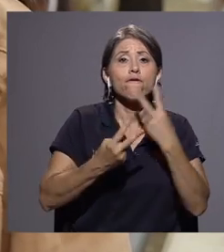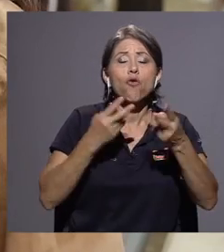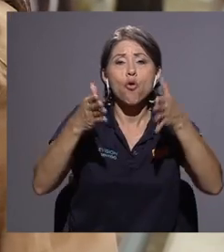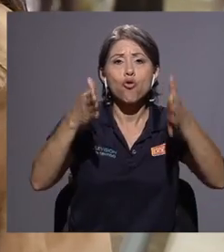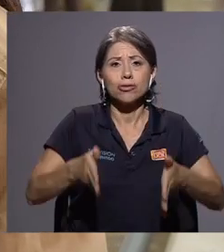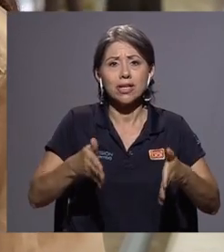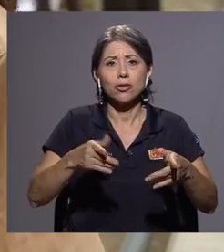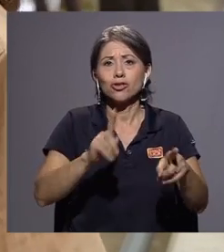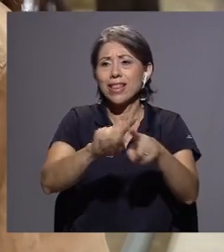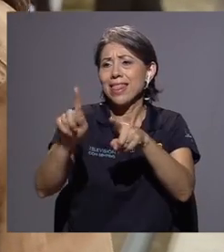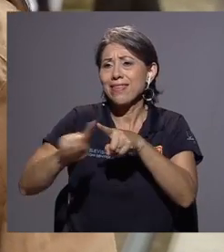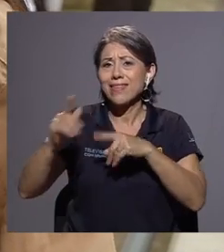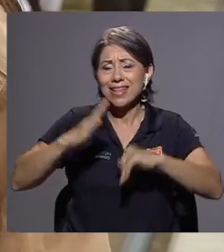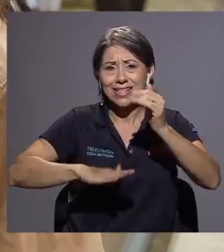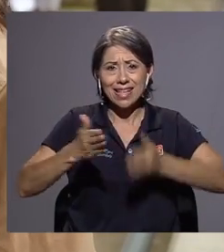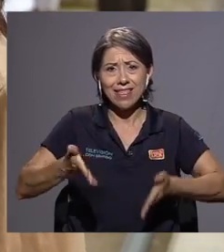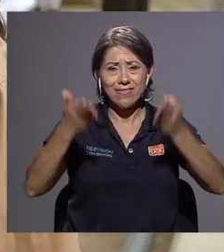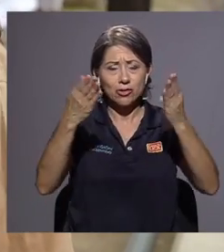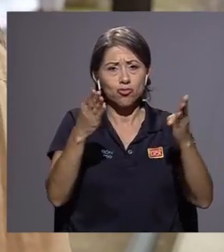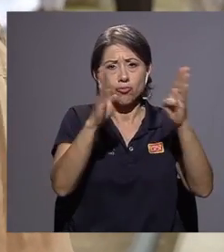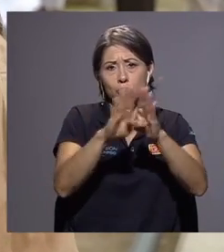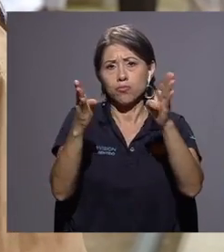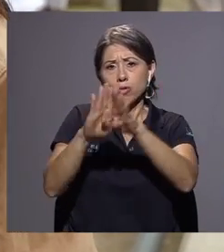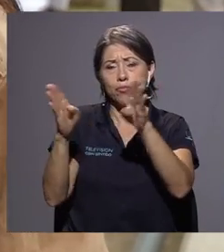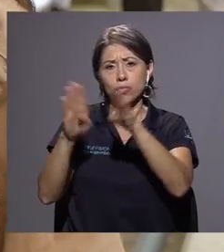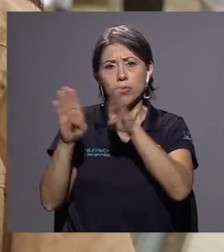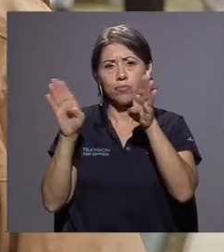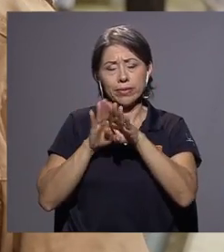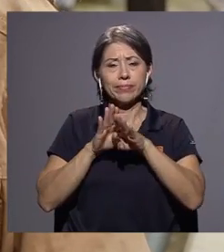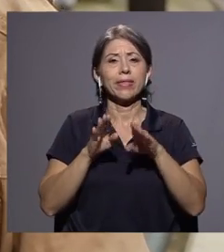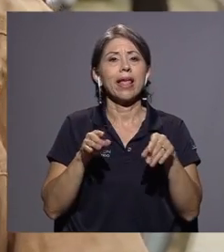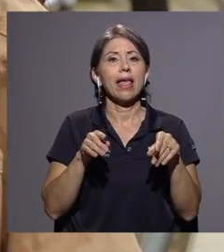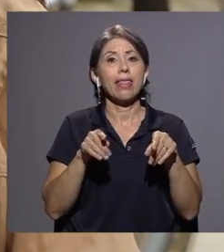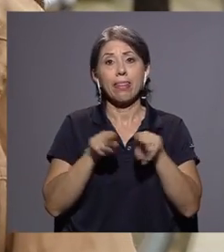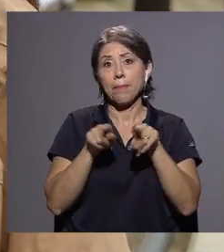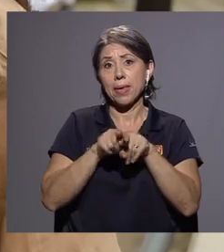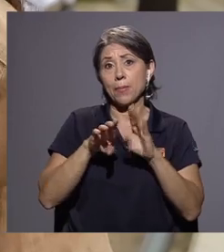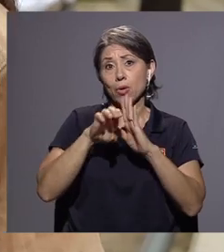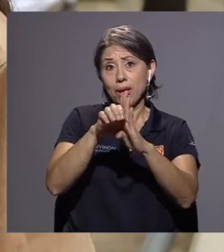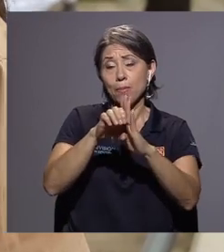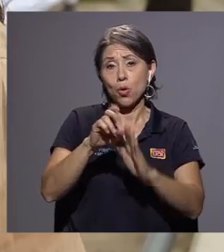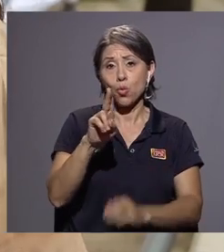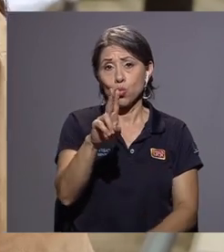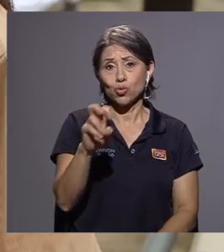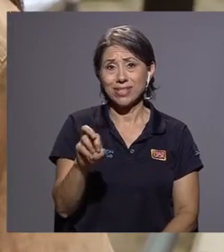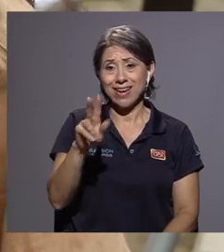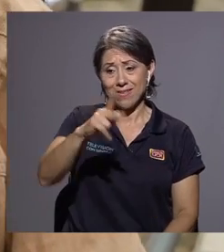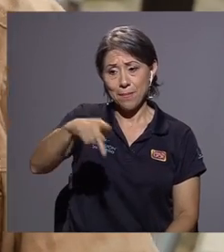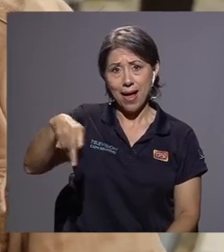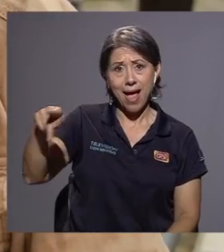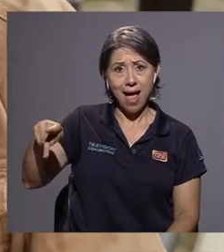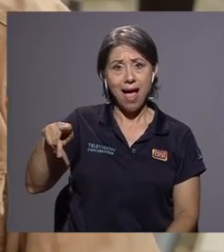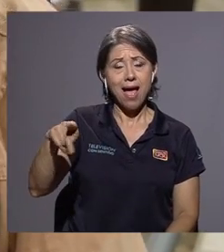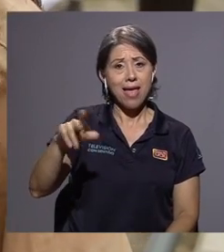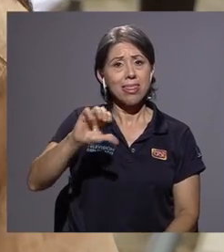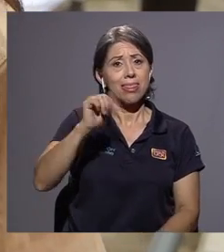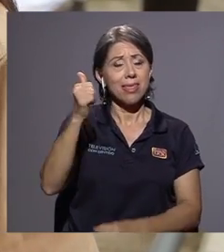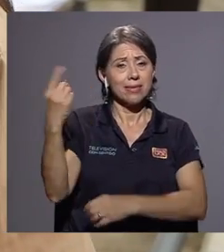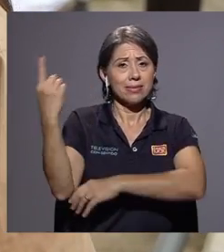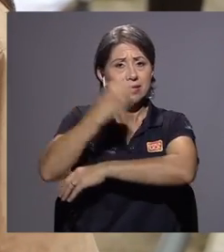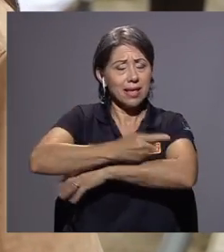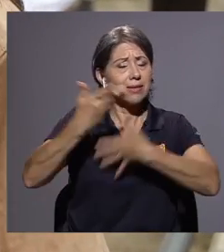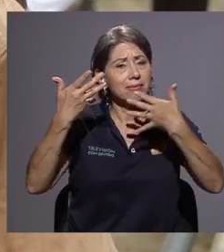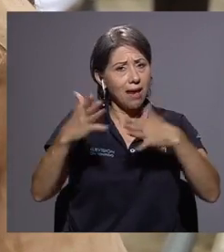voceras de diferentes tomas de edificios, de sedes y recintos regionales también. En el caso de la sede del Pacífico, vamos en el día 10 de toma del edificio.